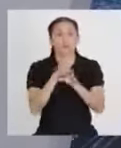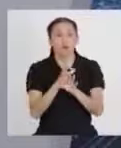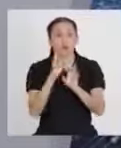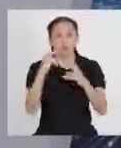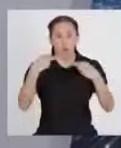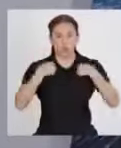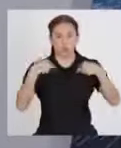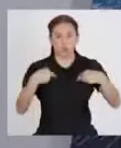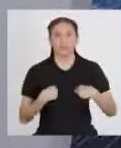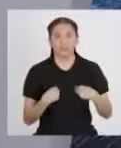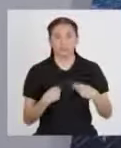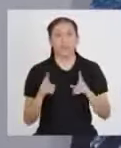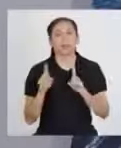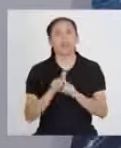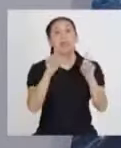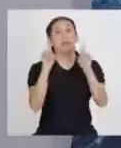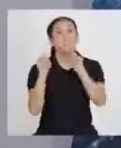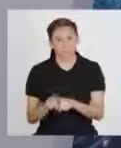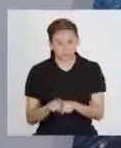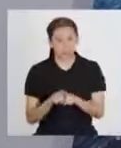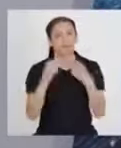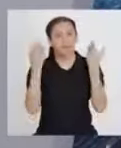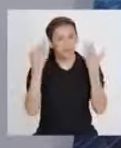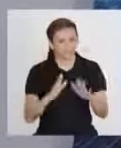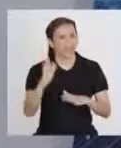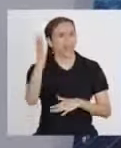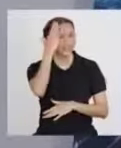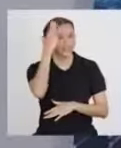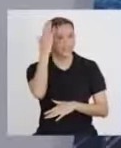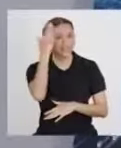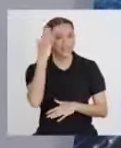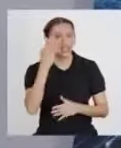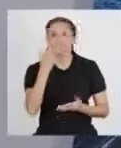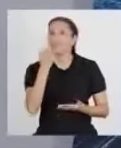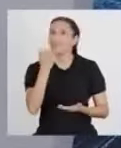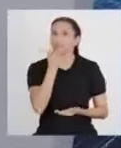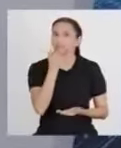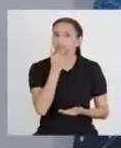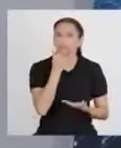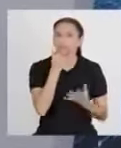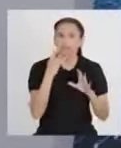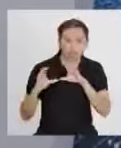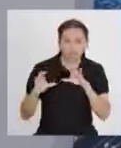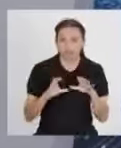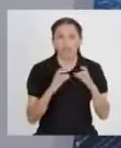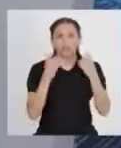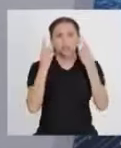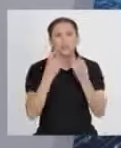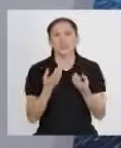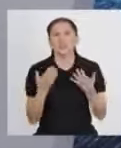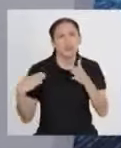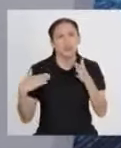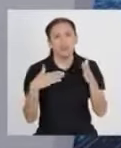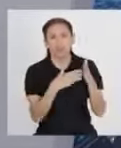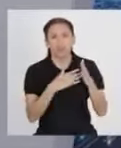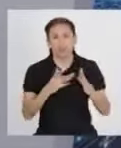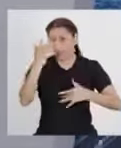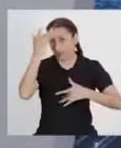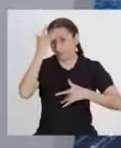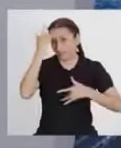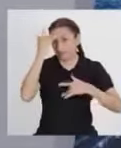nutritiva. Además, ya sabemos qué acciones podemos tomar contra